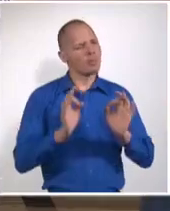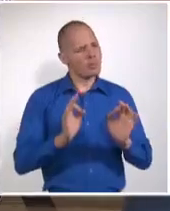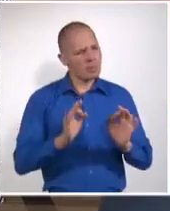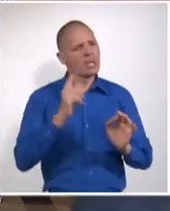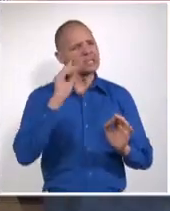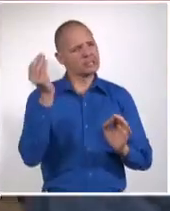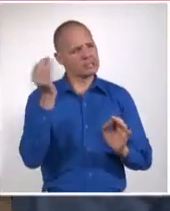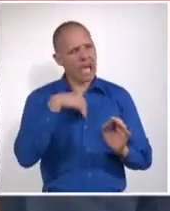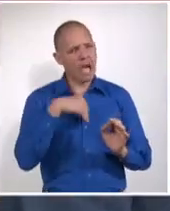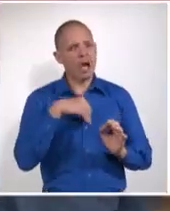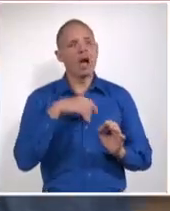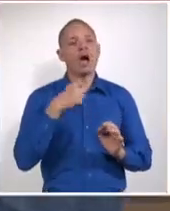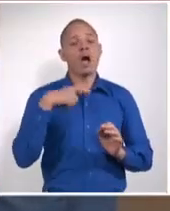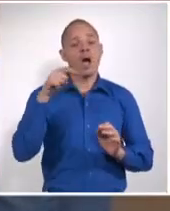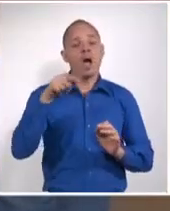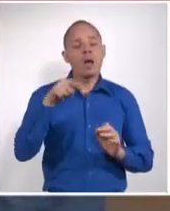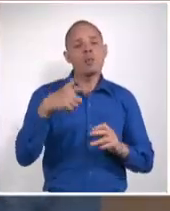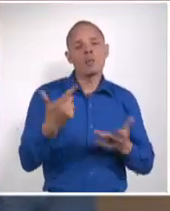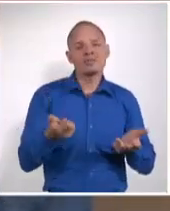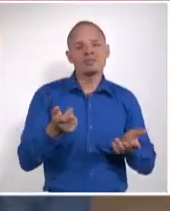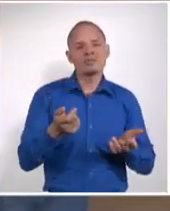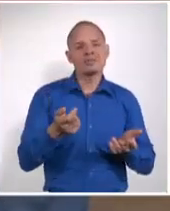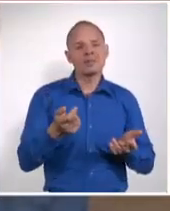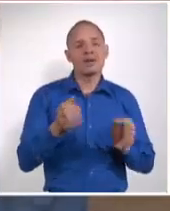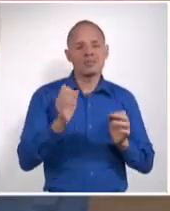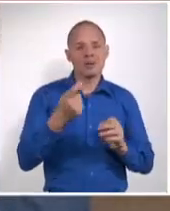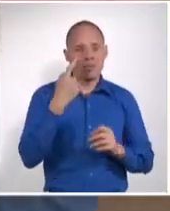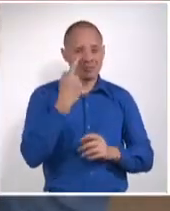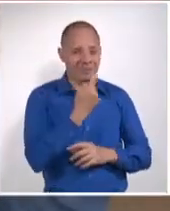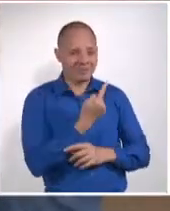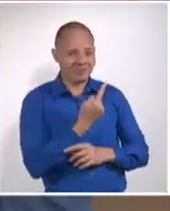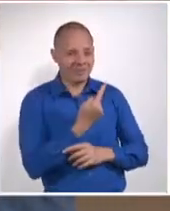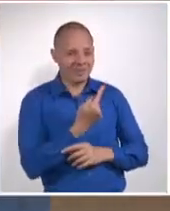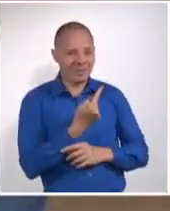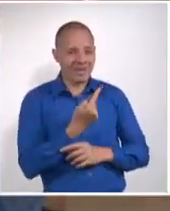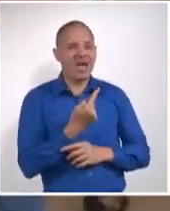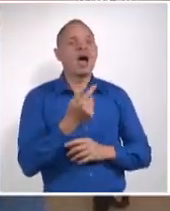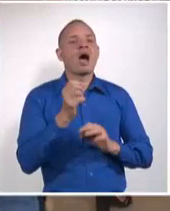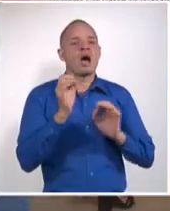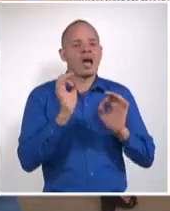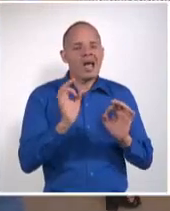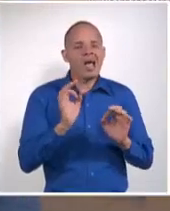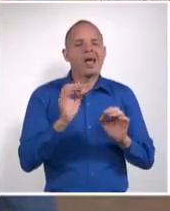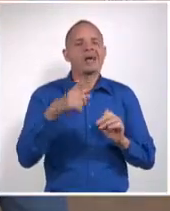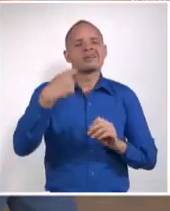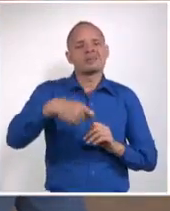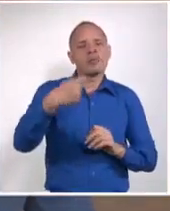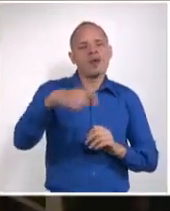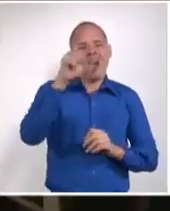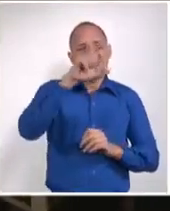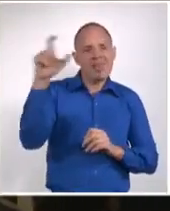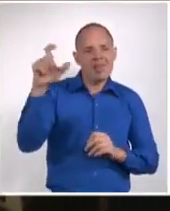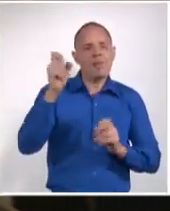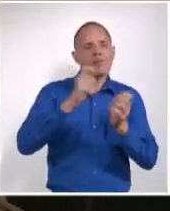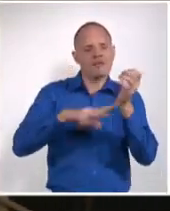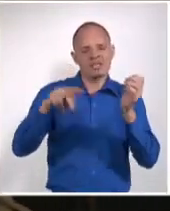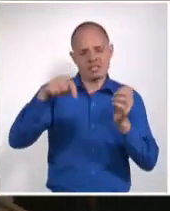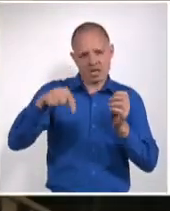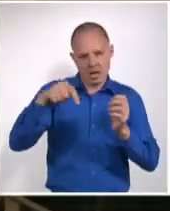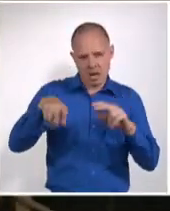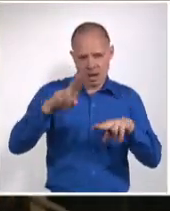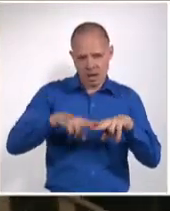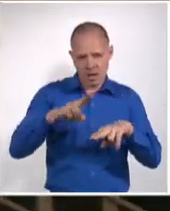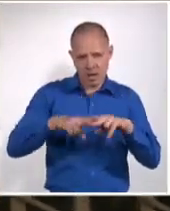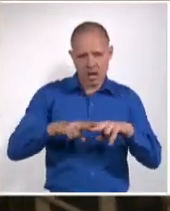en el Tribunal Provincial Popular de La Habana. Dentro de estas medidas está la reducción de los